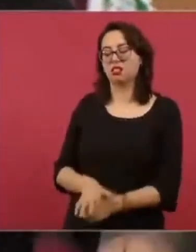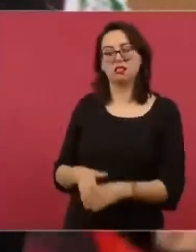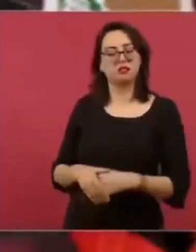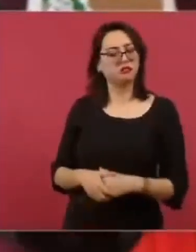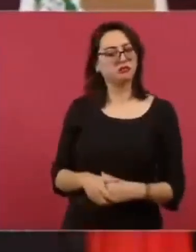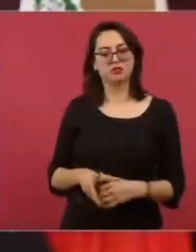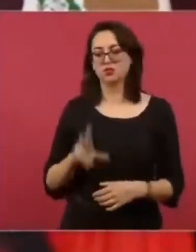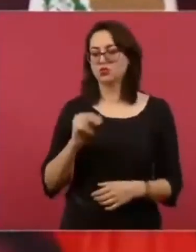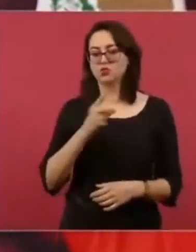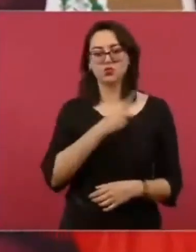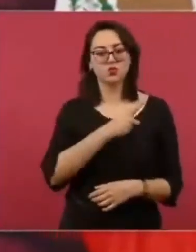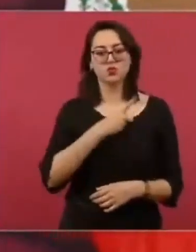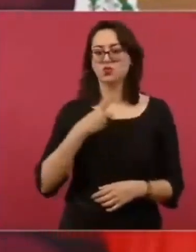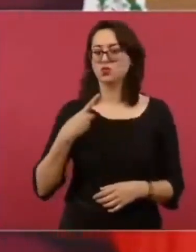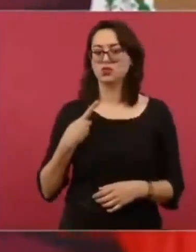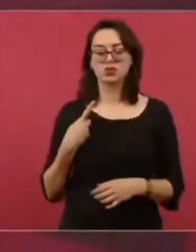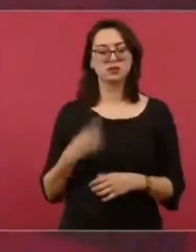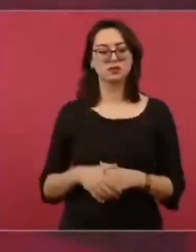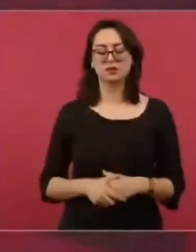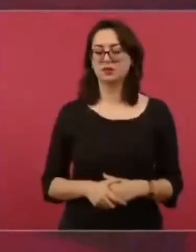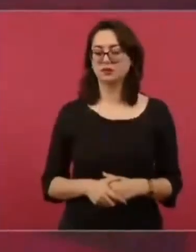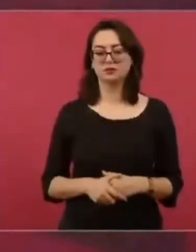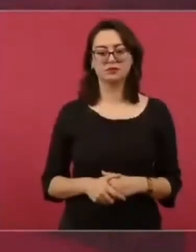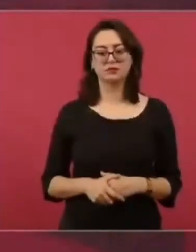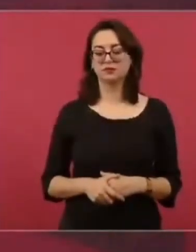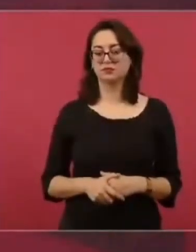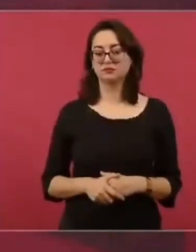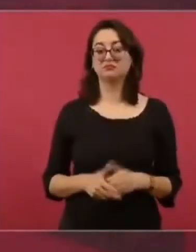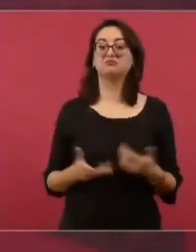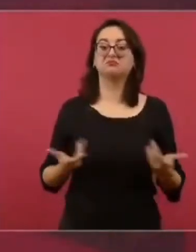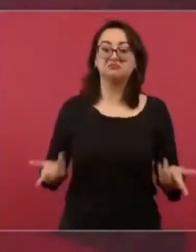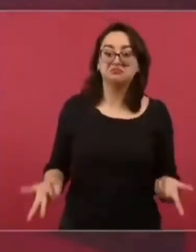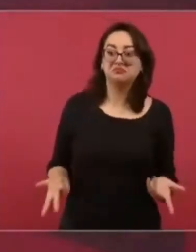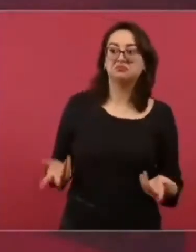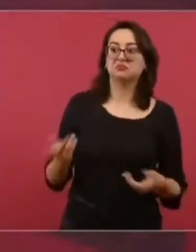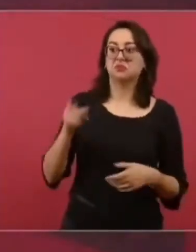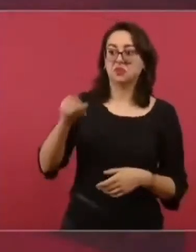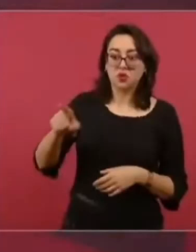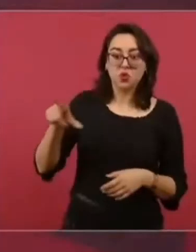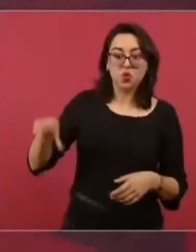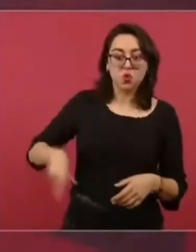porque el gobernador está incumpliendo con la ley.